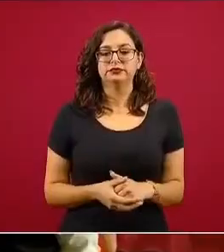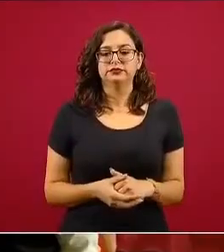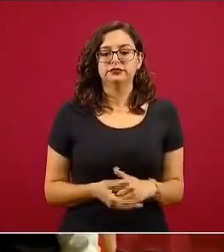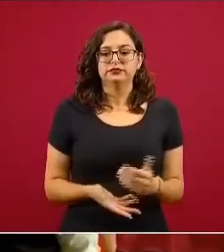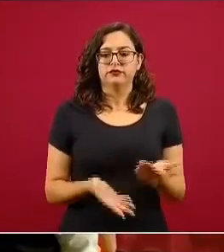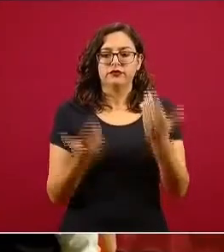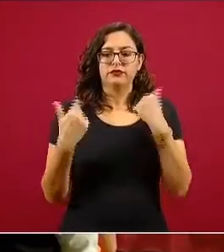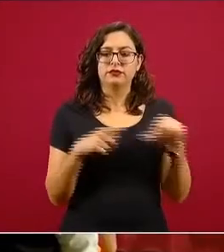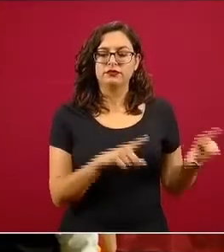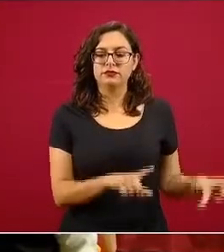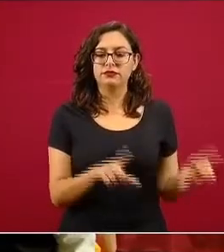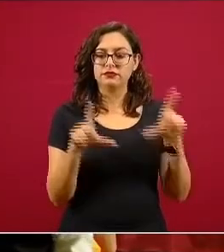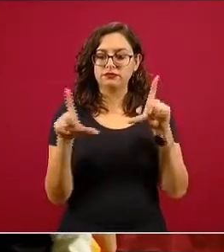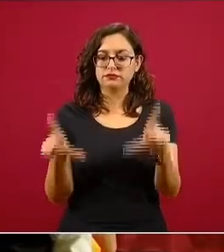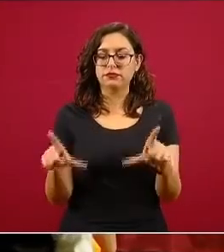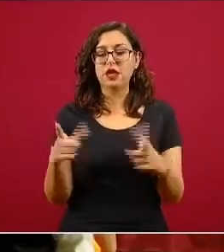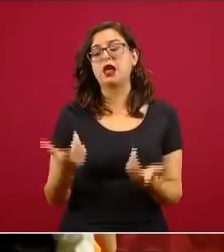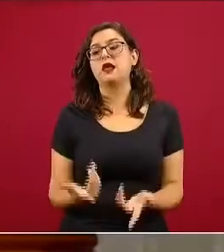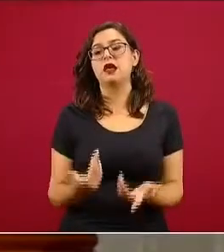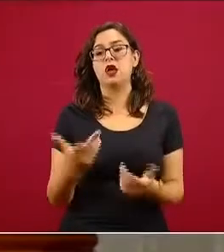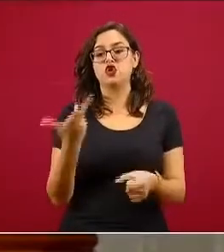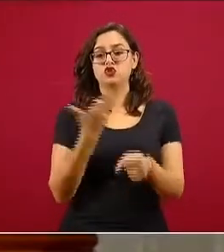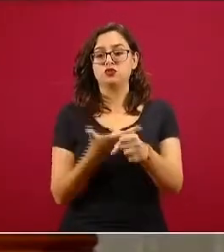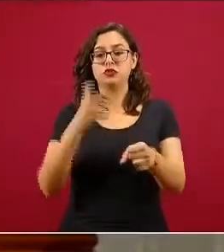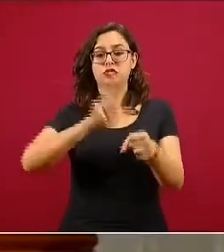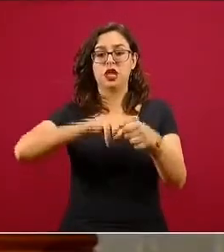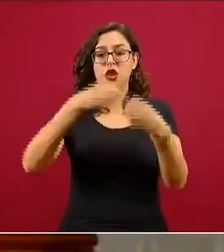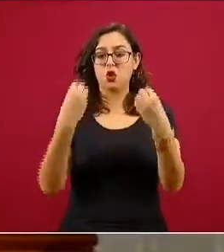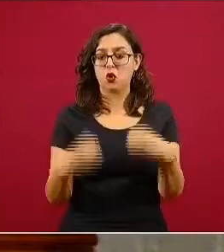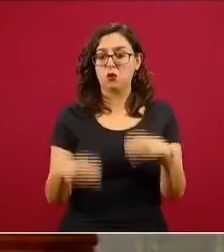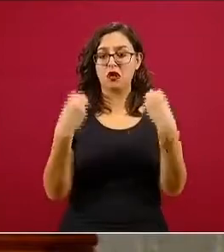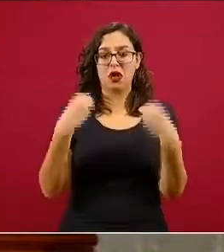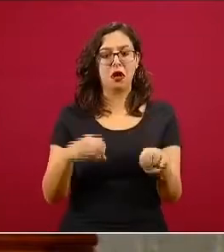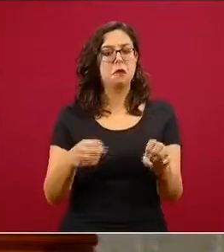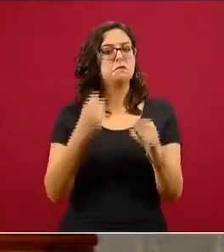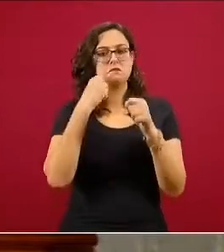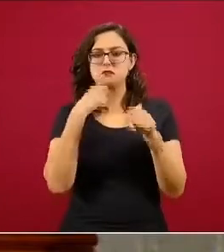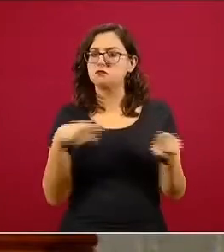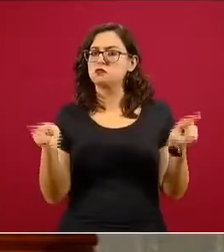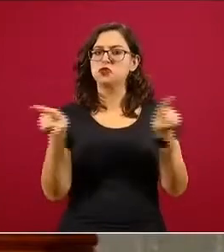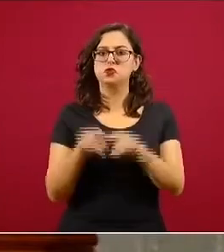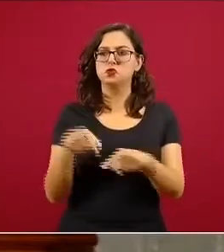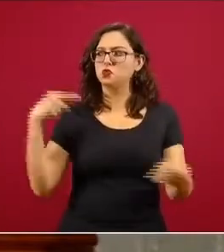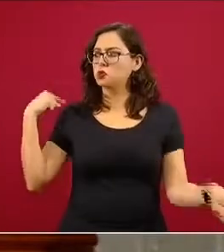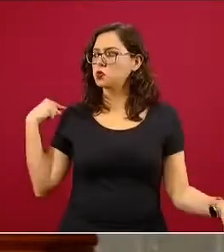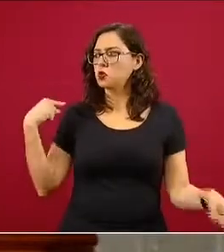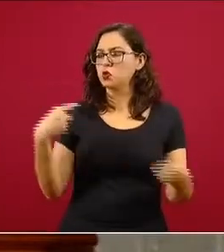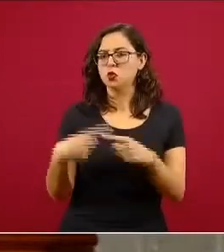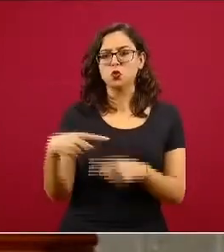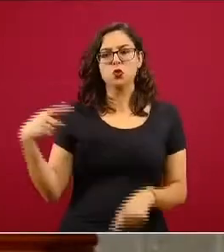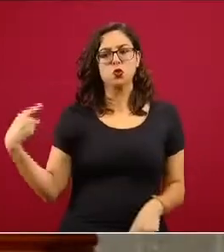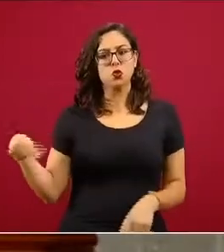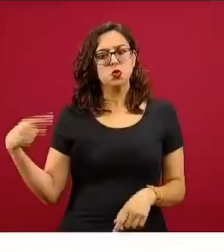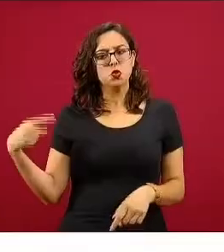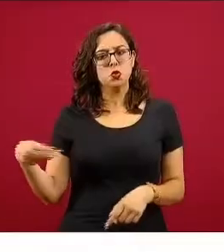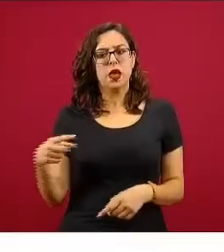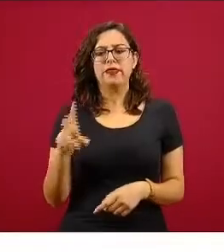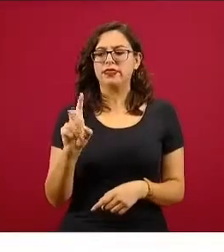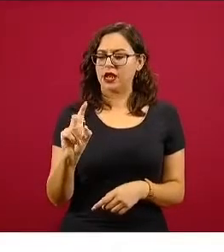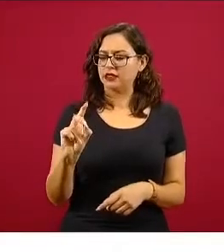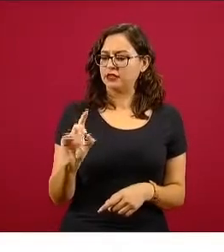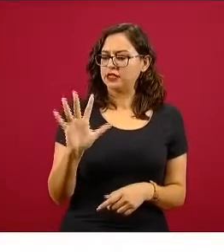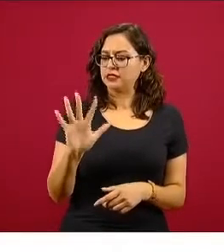La ocupación hospitalaria son también números que se han mantenido muy estables en las últimas semanas, 35 por ciento